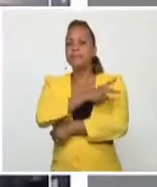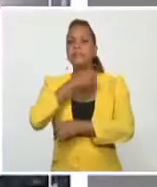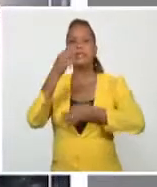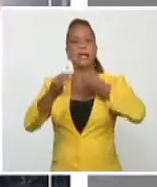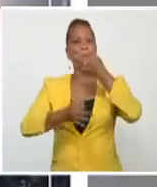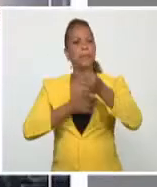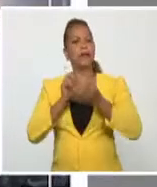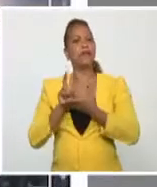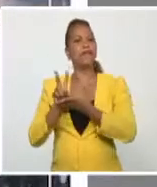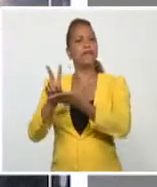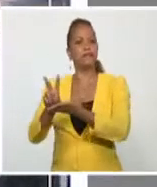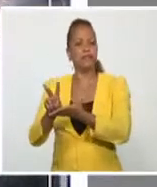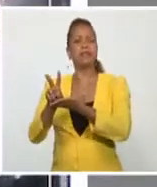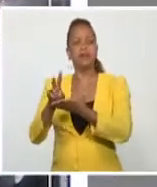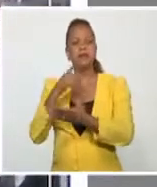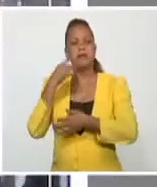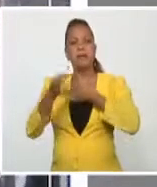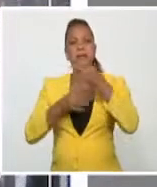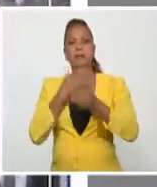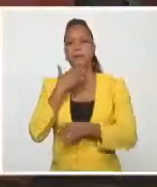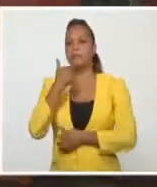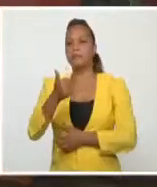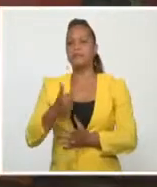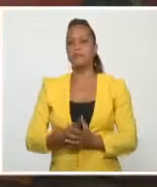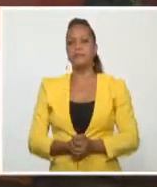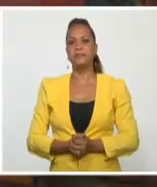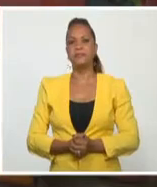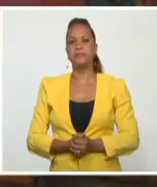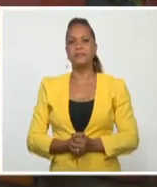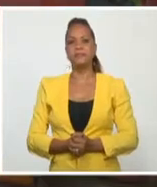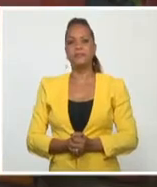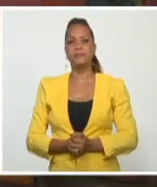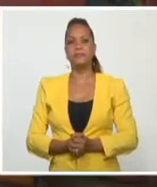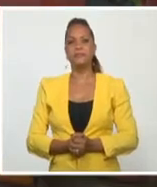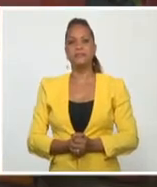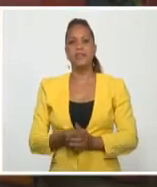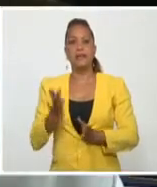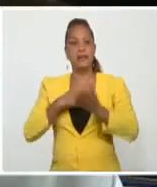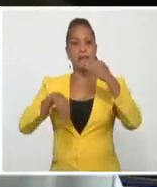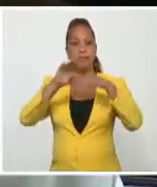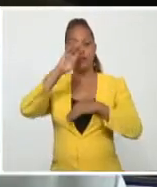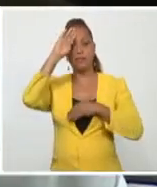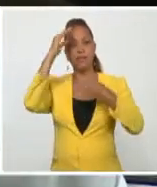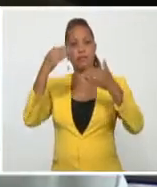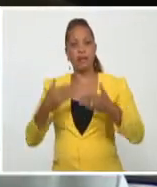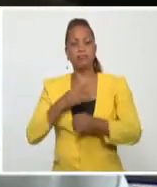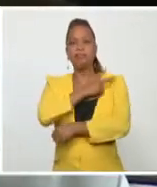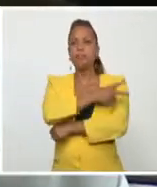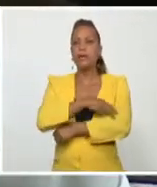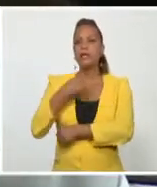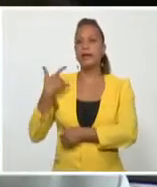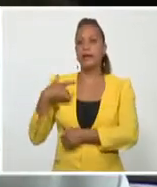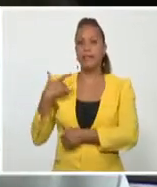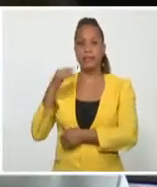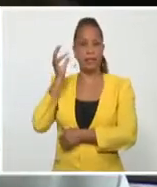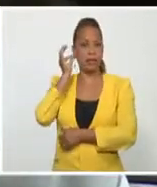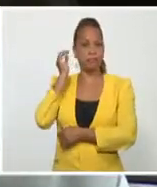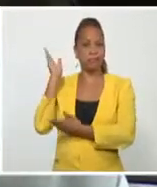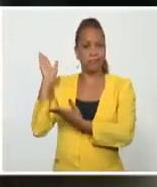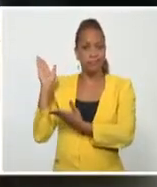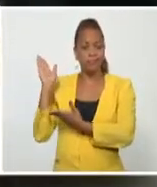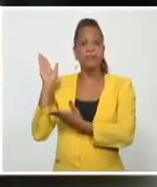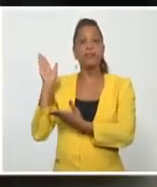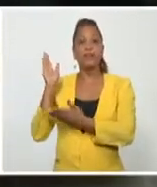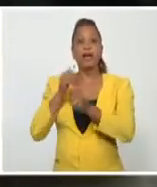esta visita en el siguiente reporte. Ante la ministra de Salud de Argentina, doctora Carla Bisotti, la